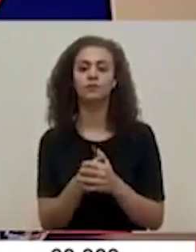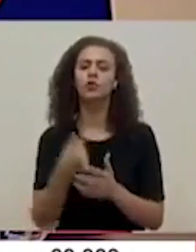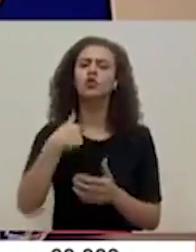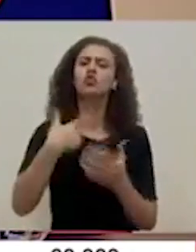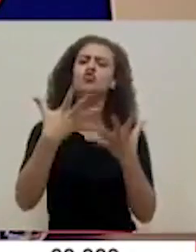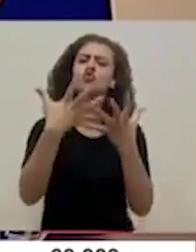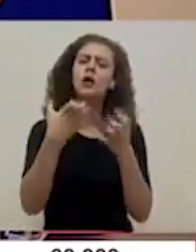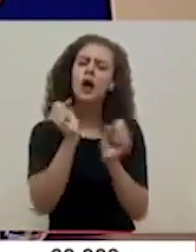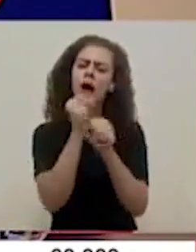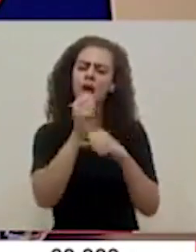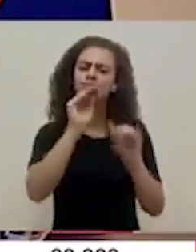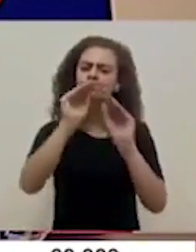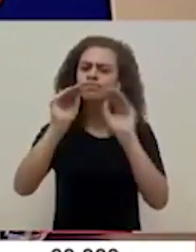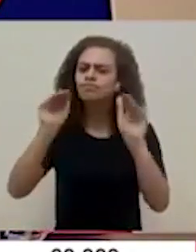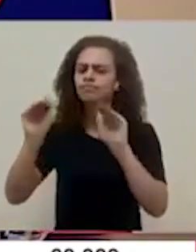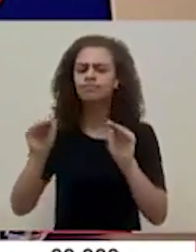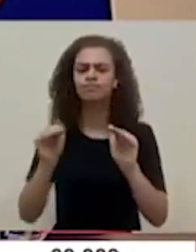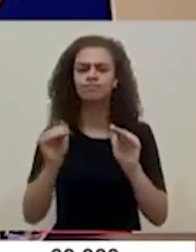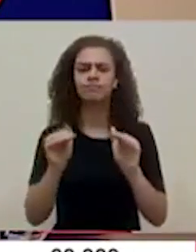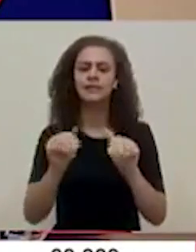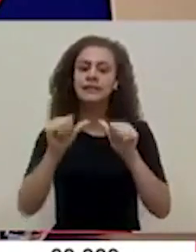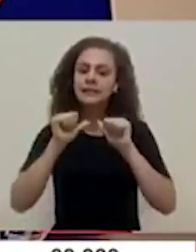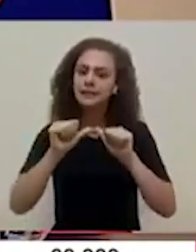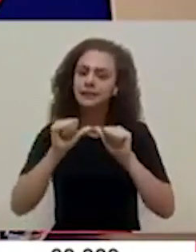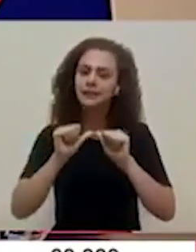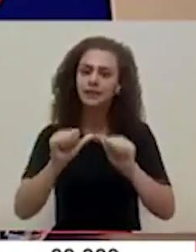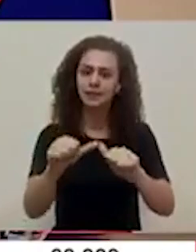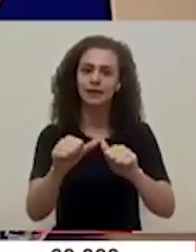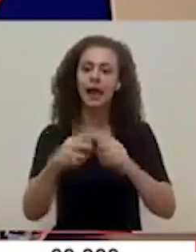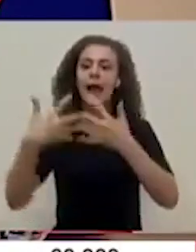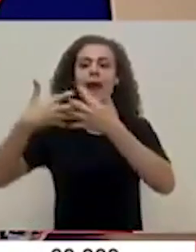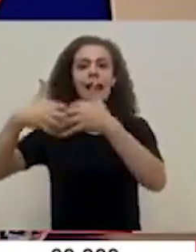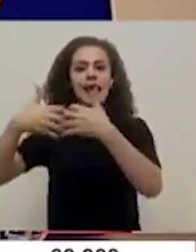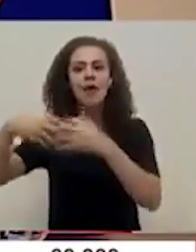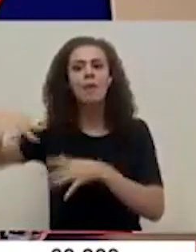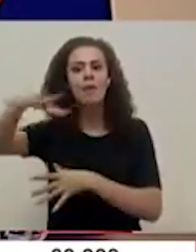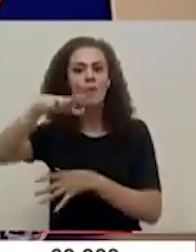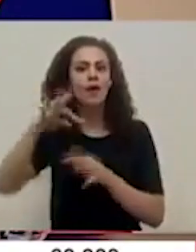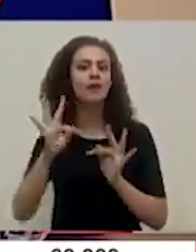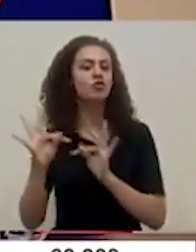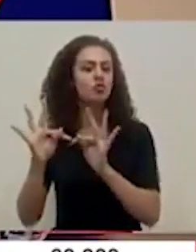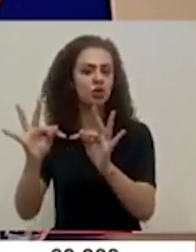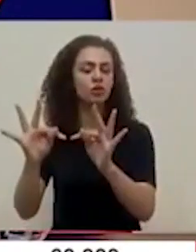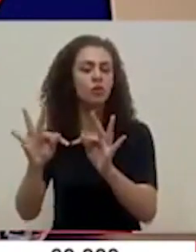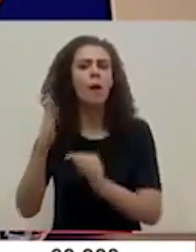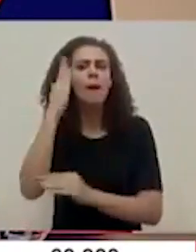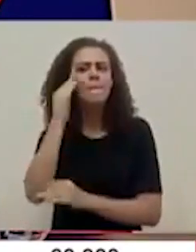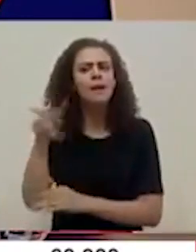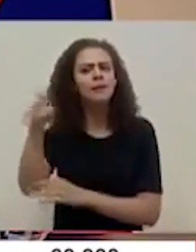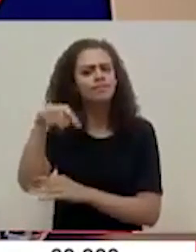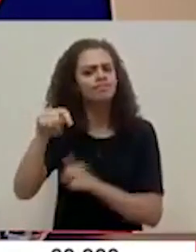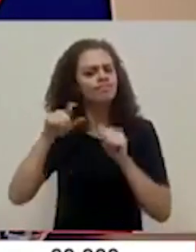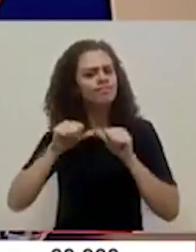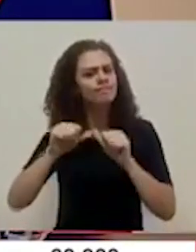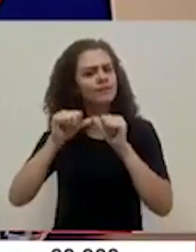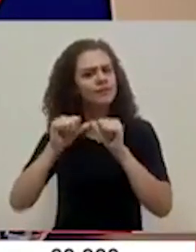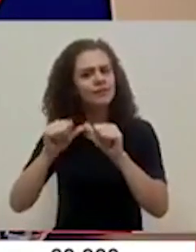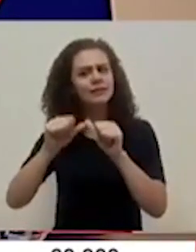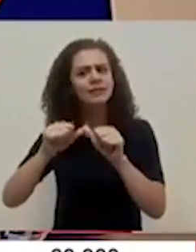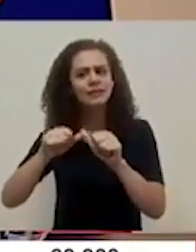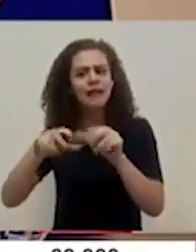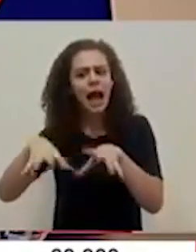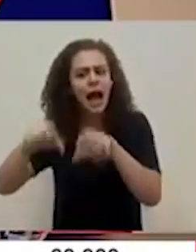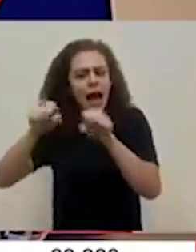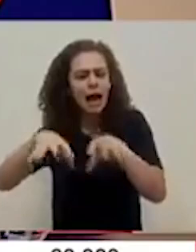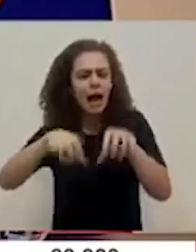Yo quisiera hacer un llamado continuo a las empresas del sector turismo para que continúen con esa adopción